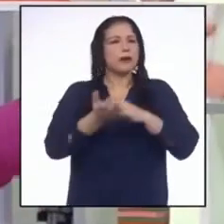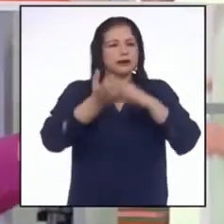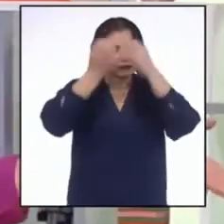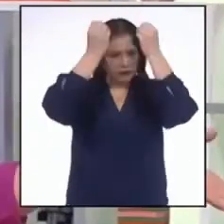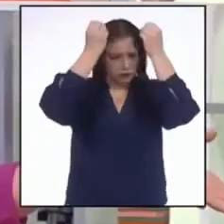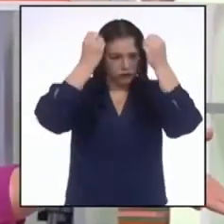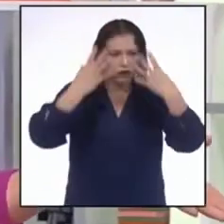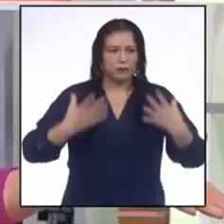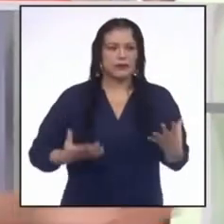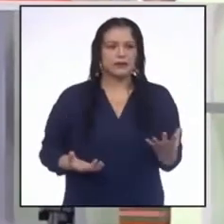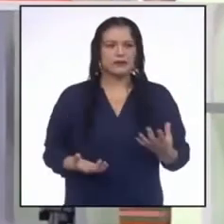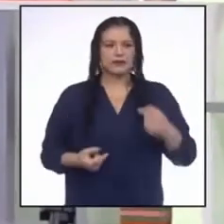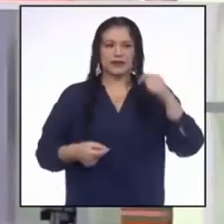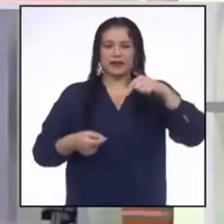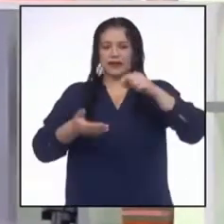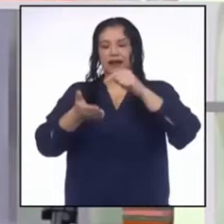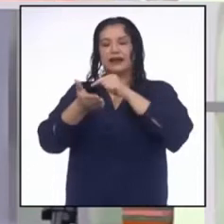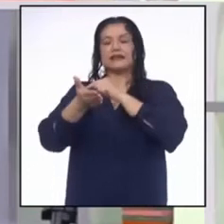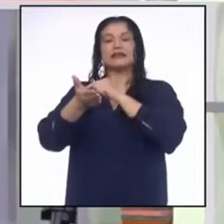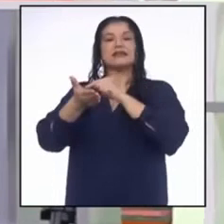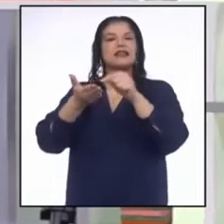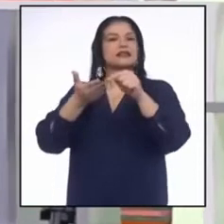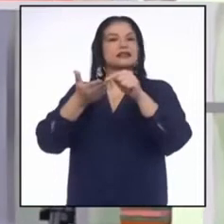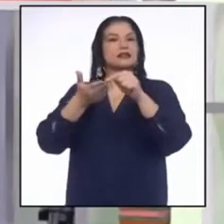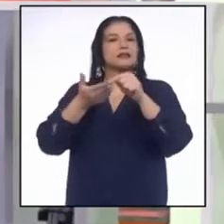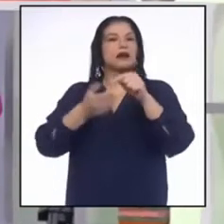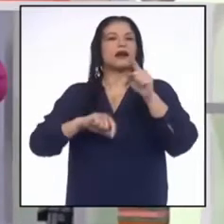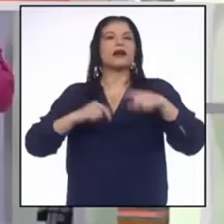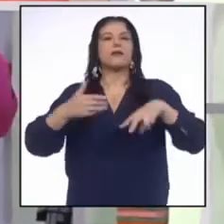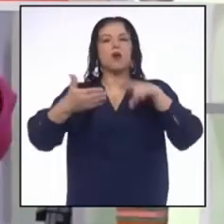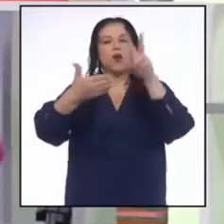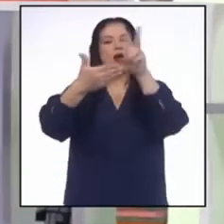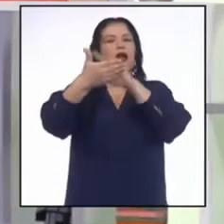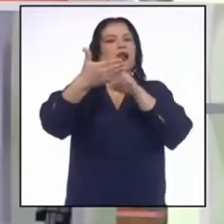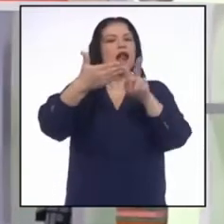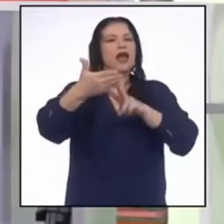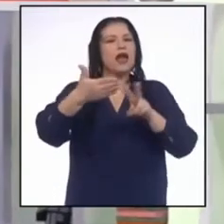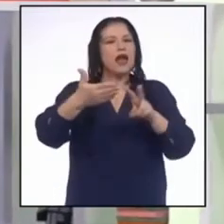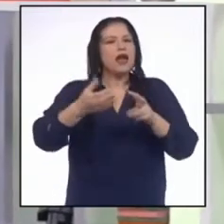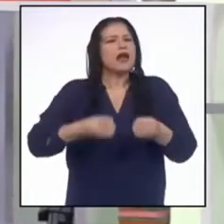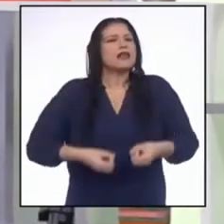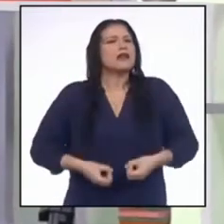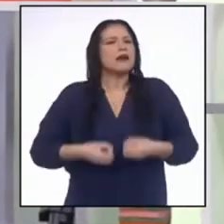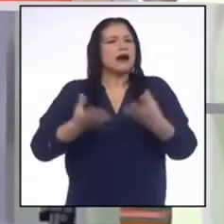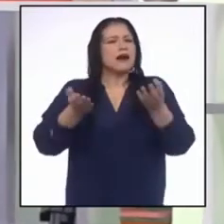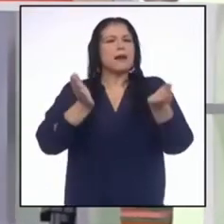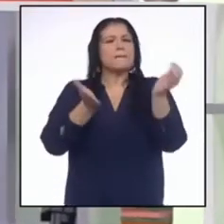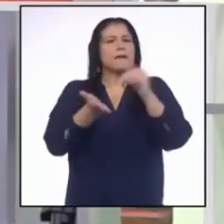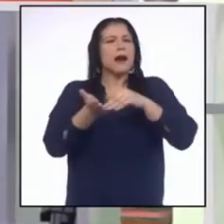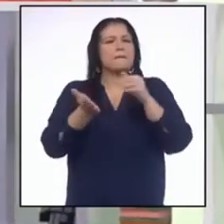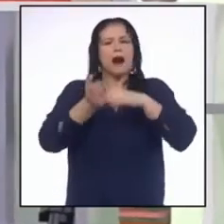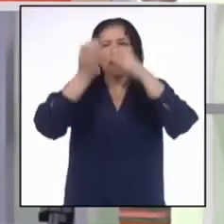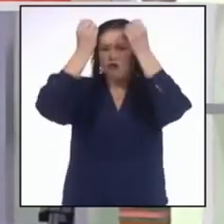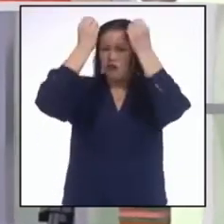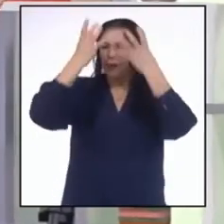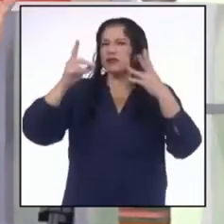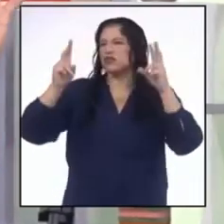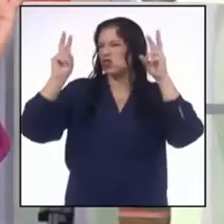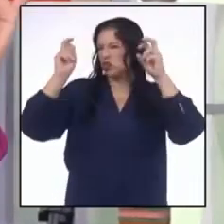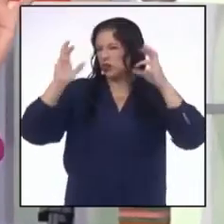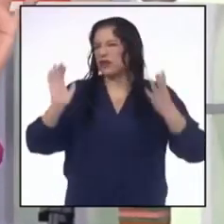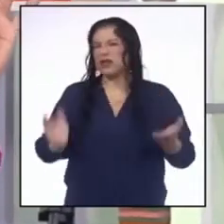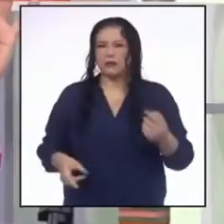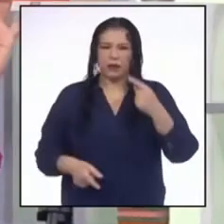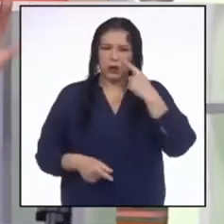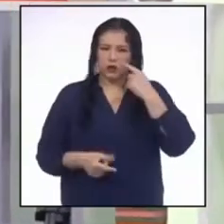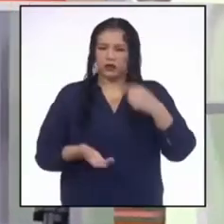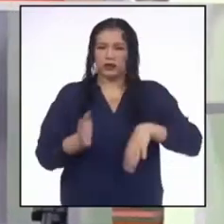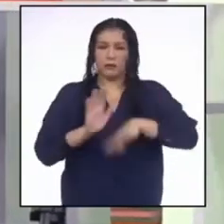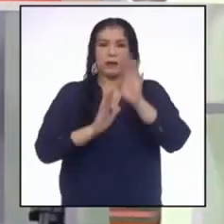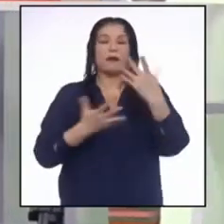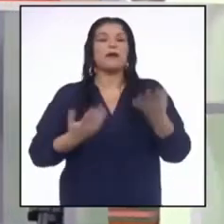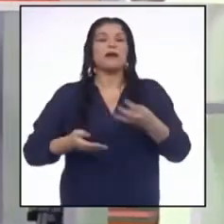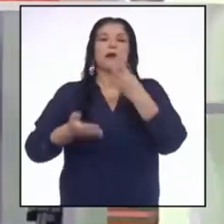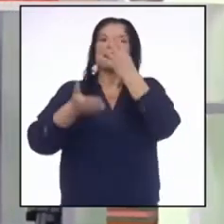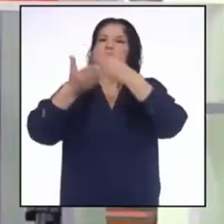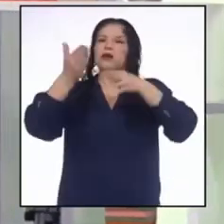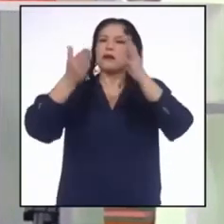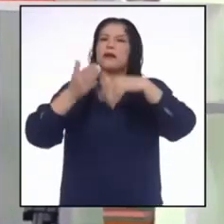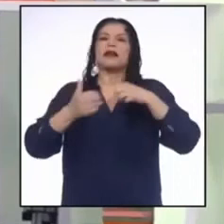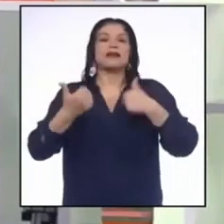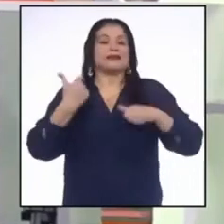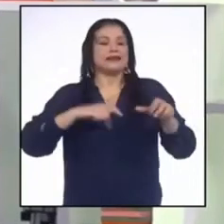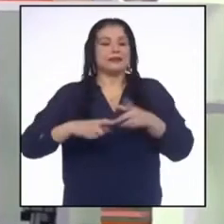Esta semana haremos un par de lecturas que ampliarán lo que sabemos sobre el tema. Vamos a ver el cronograma de las